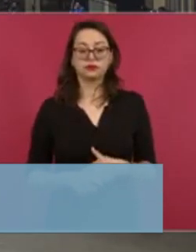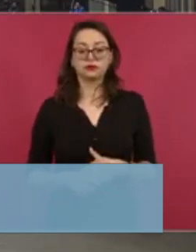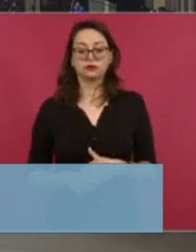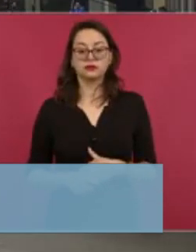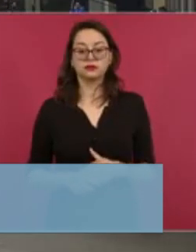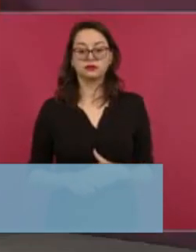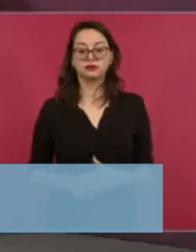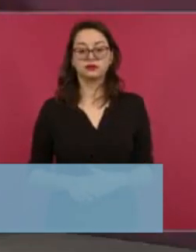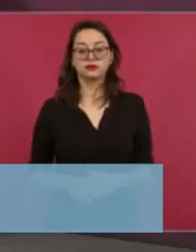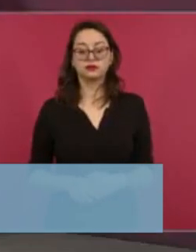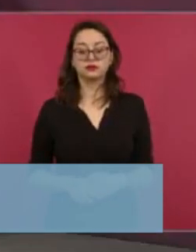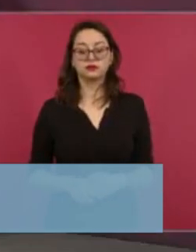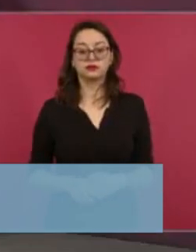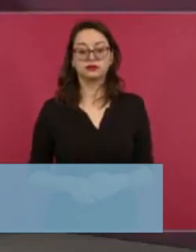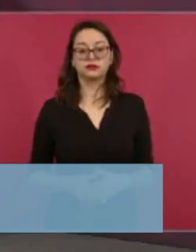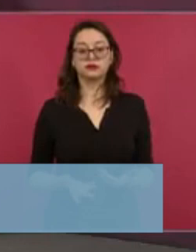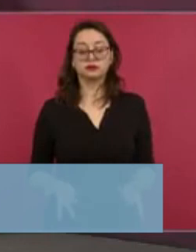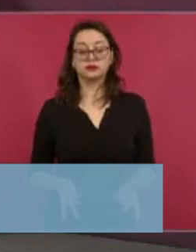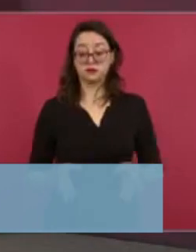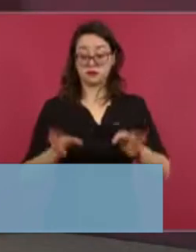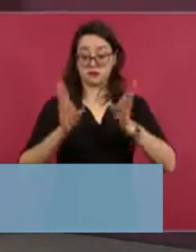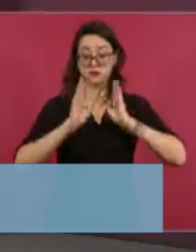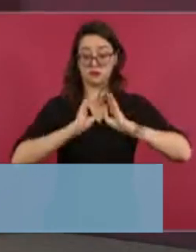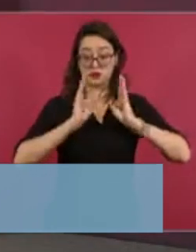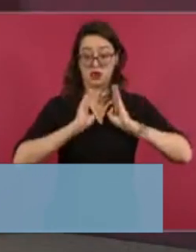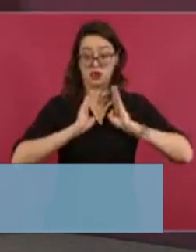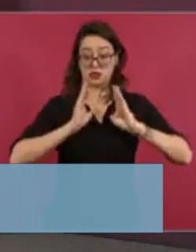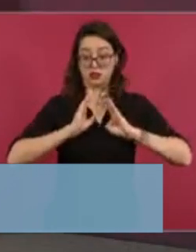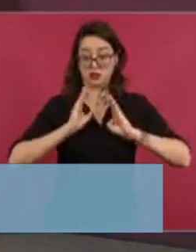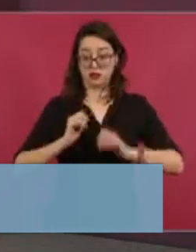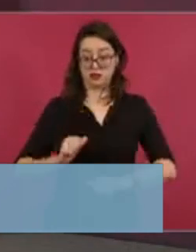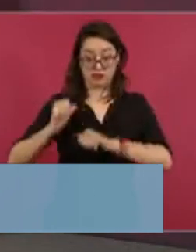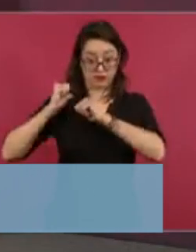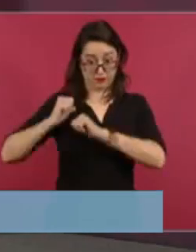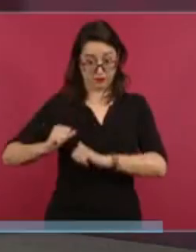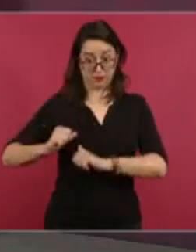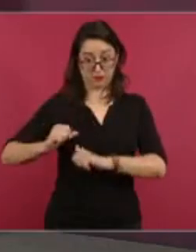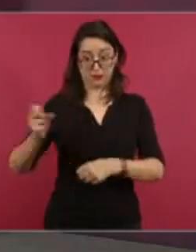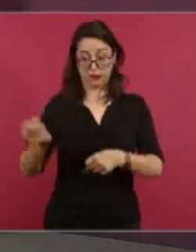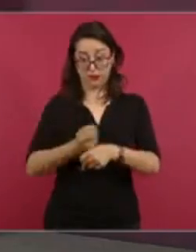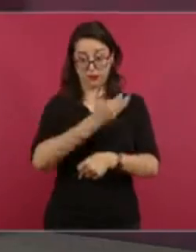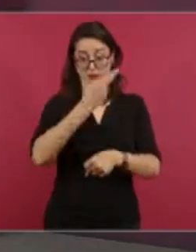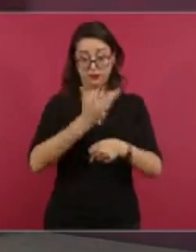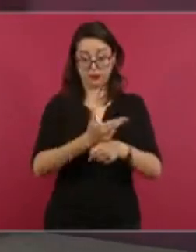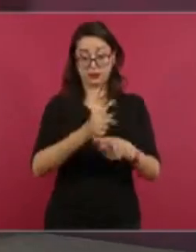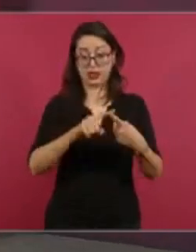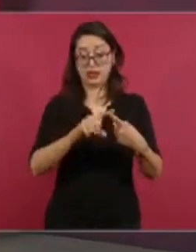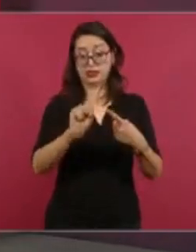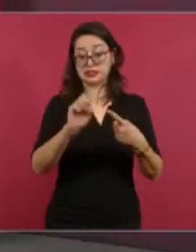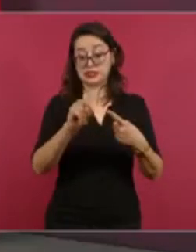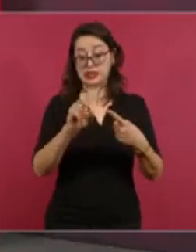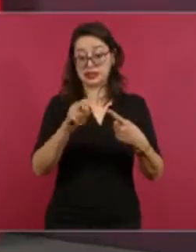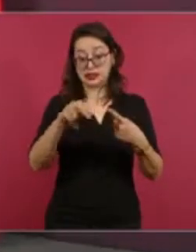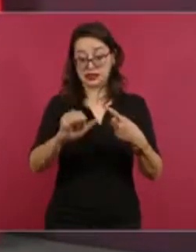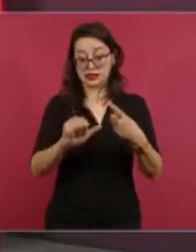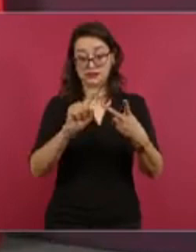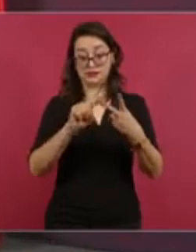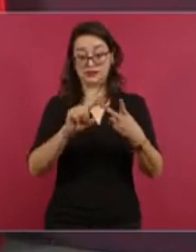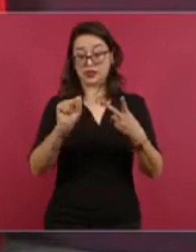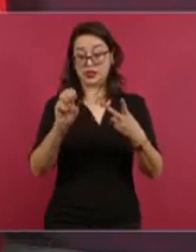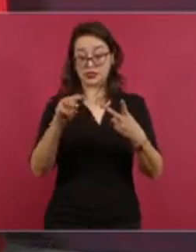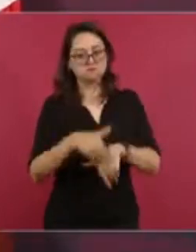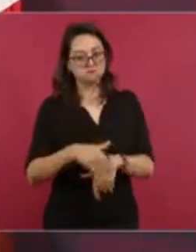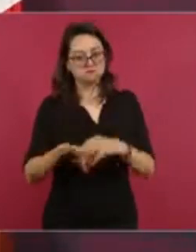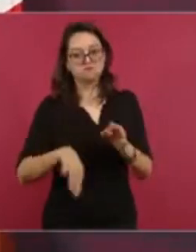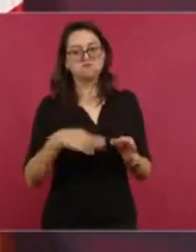autoridades militares, tanto el secretario de la Defensa como el secretario de Marina, a la altura